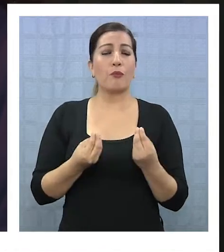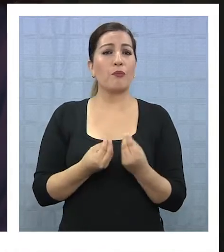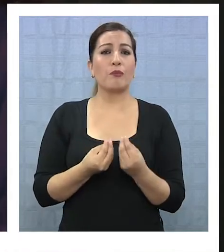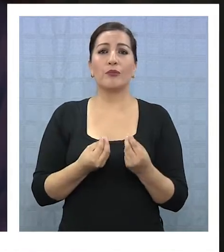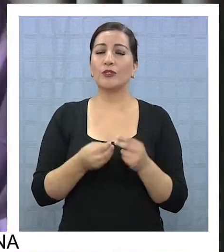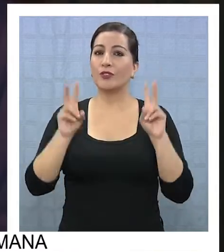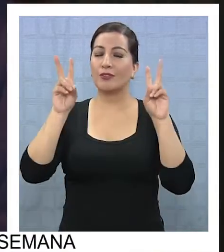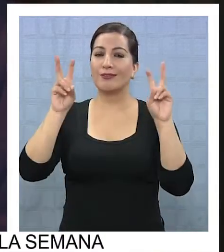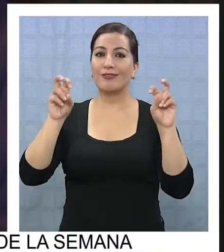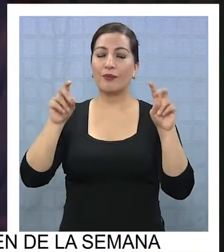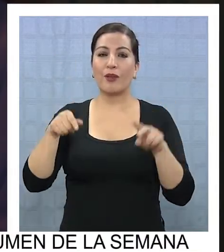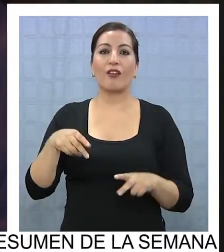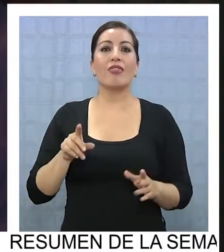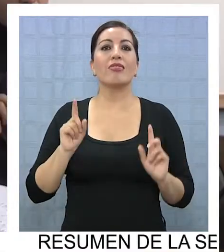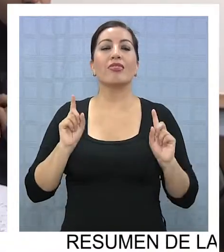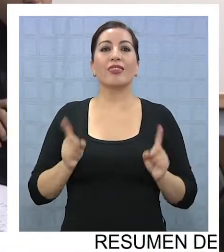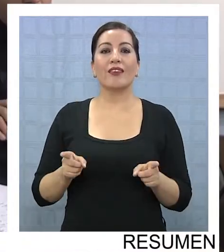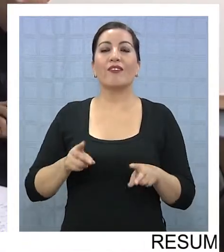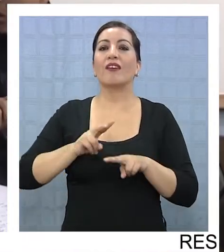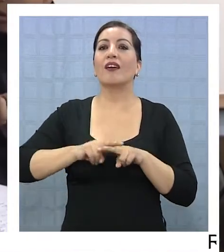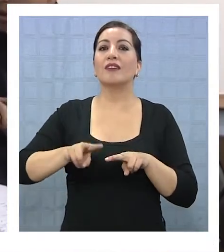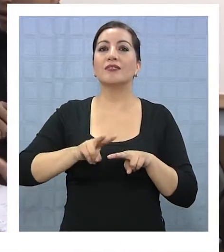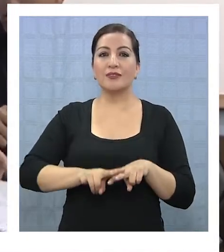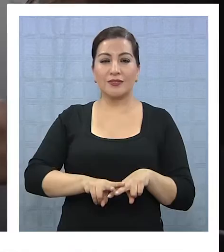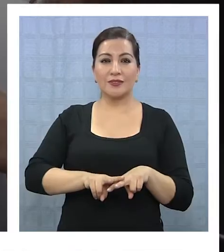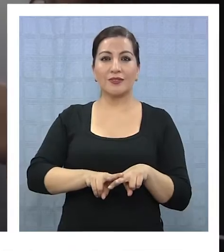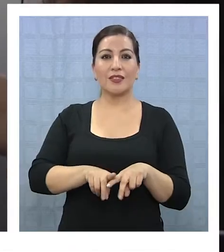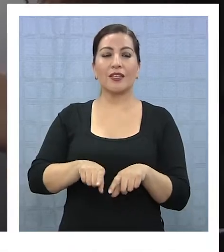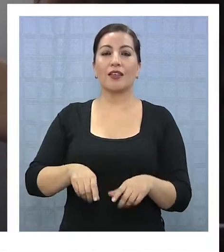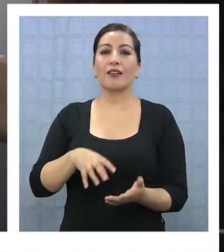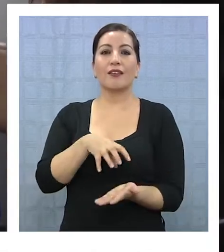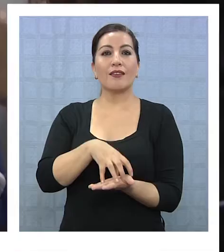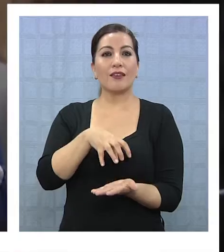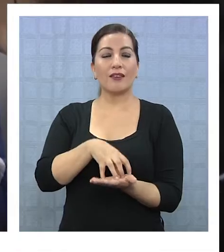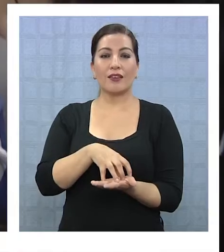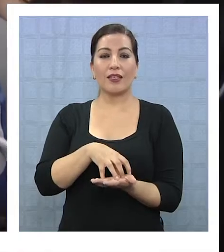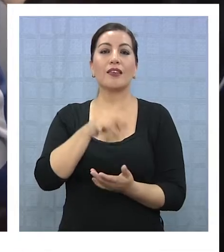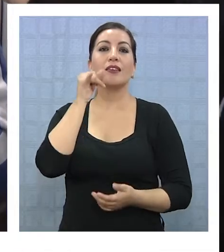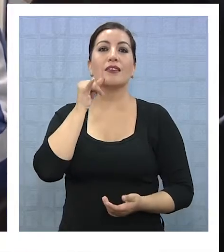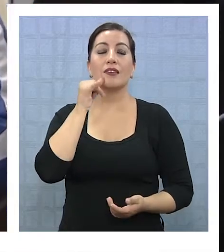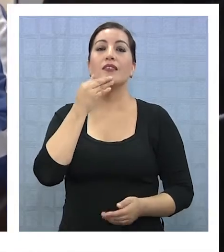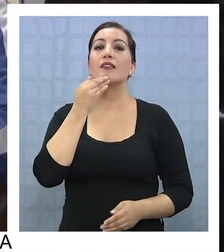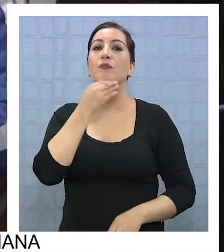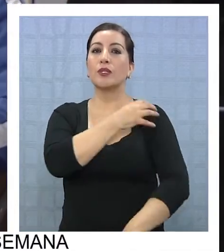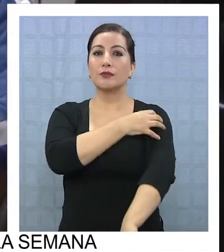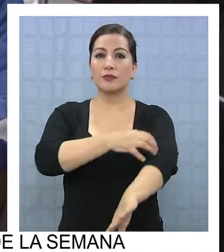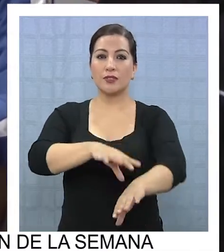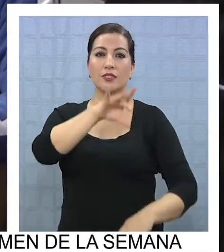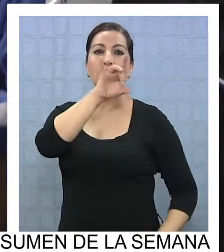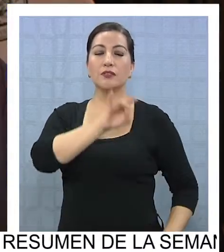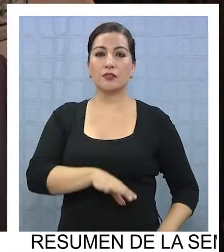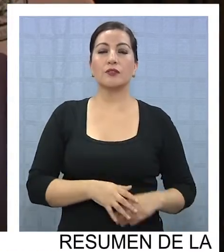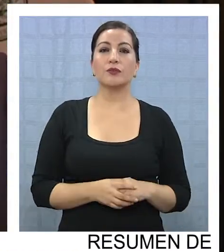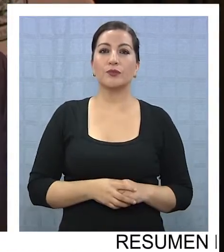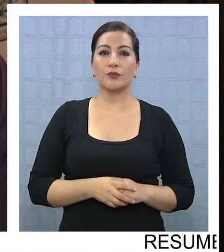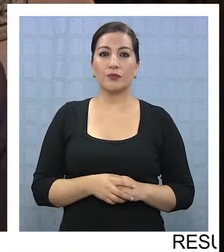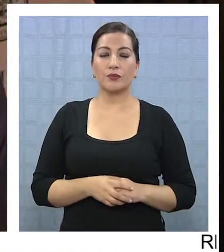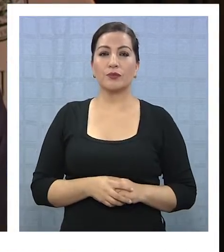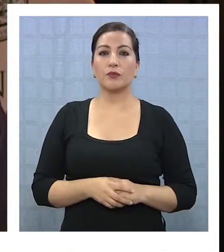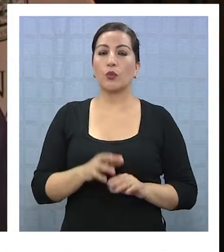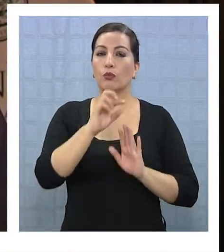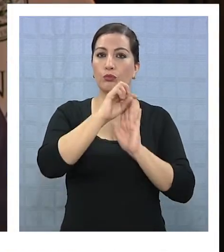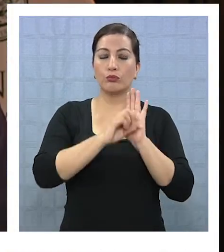luces respecto de lo que se debe hacer en estas materias, en la región y también en el país. Fue un